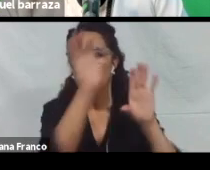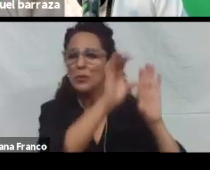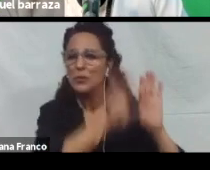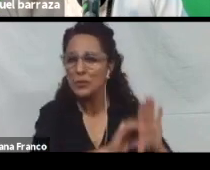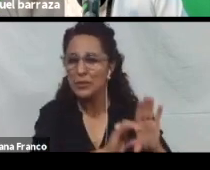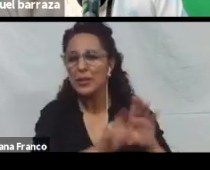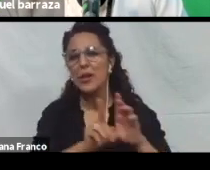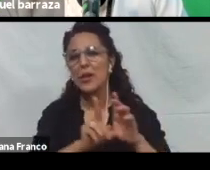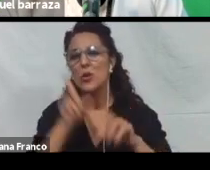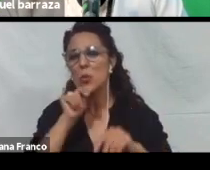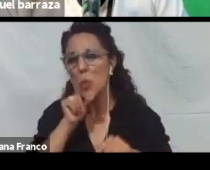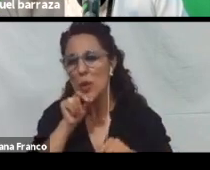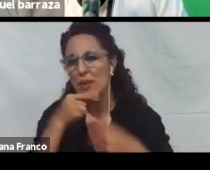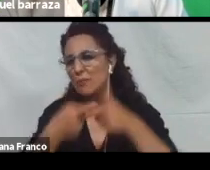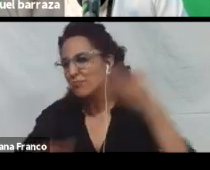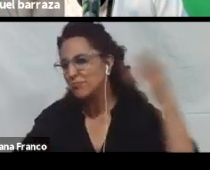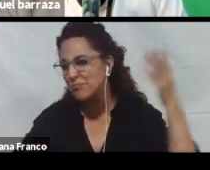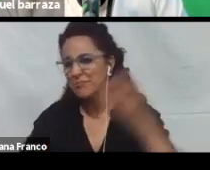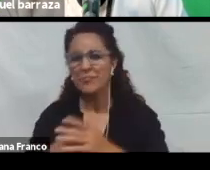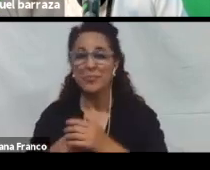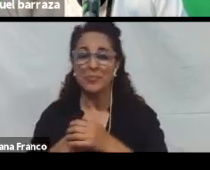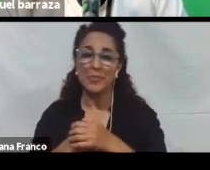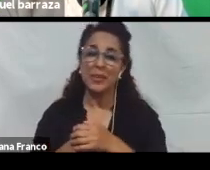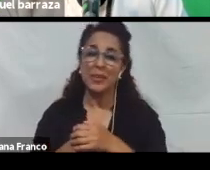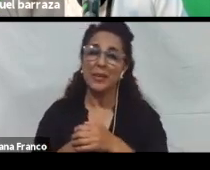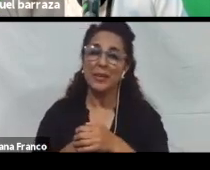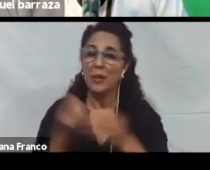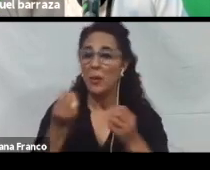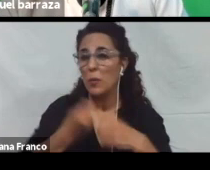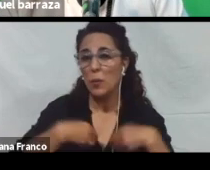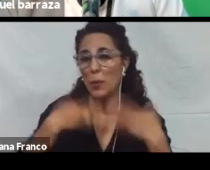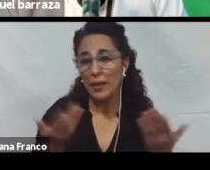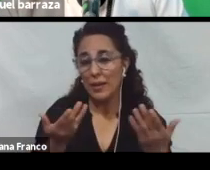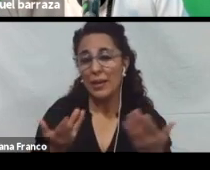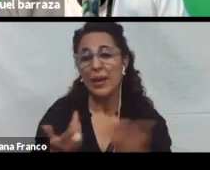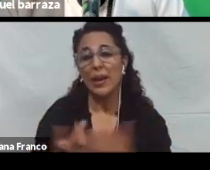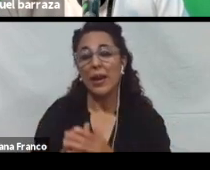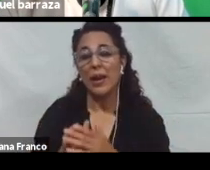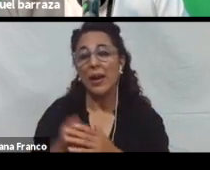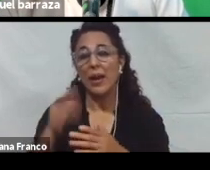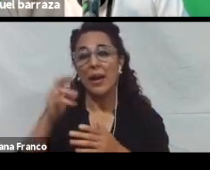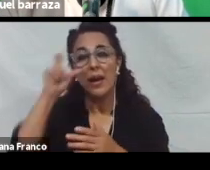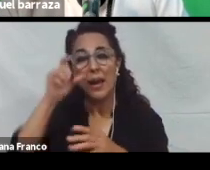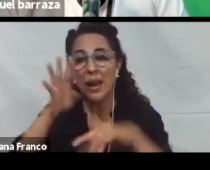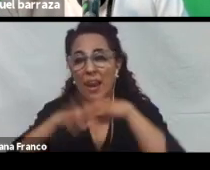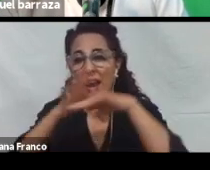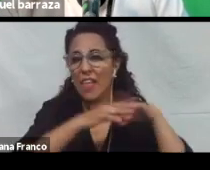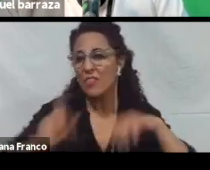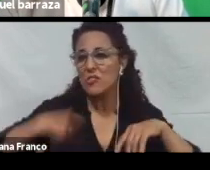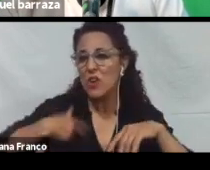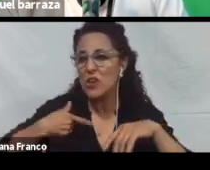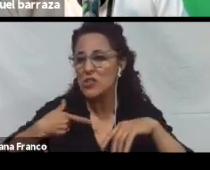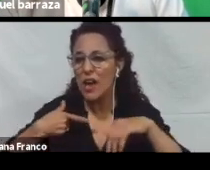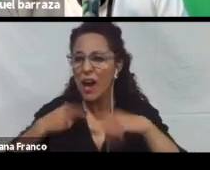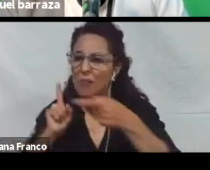imagen. A Instagram. A Twitter. A Facebook. Cualquier red social. Que tenga. Una descripción. Esa imagen.